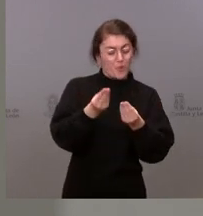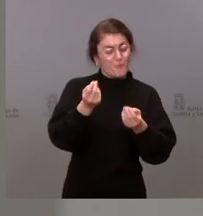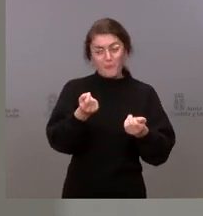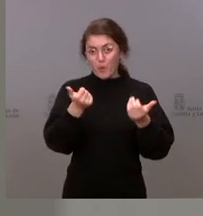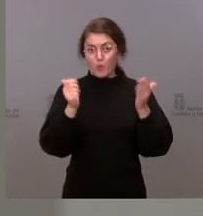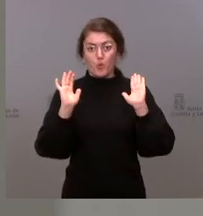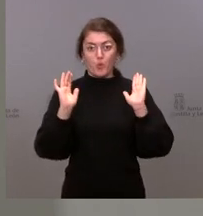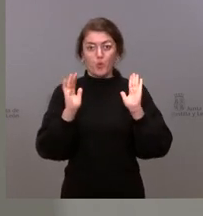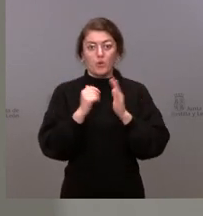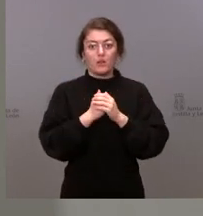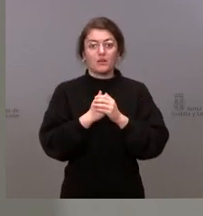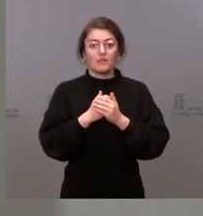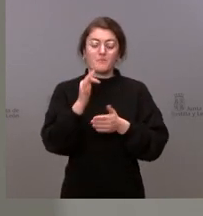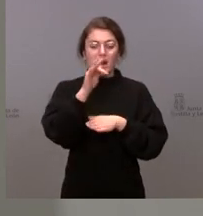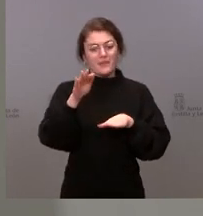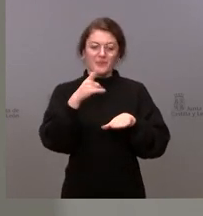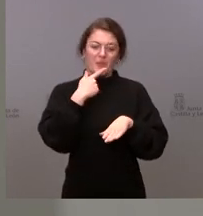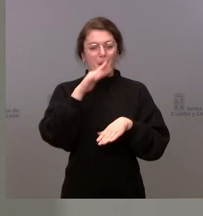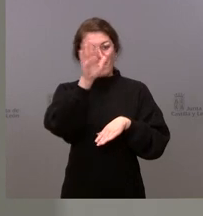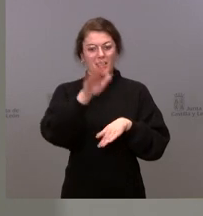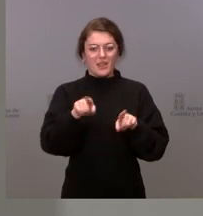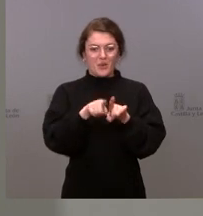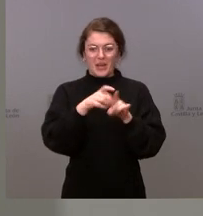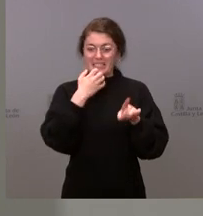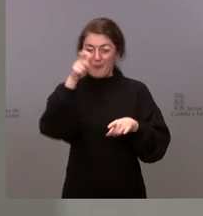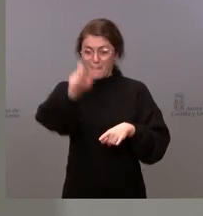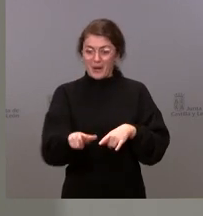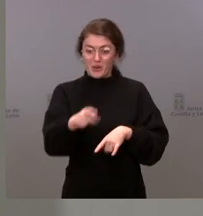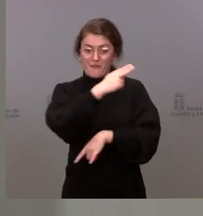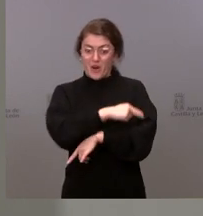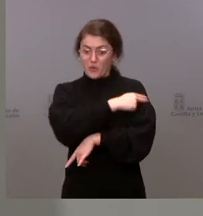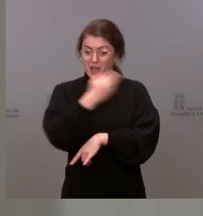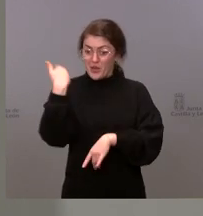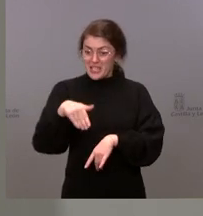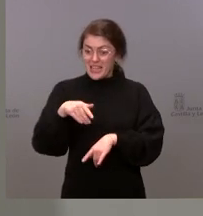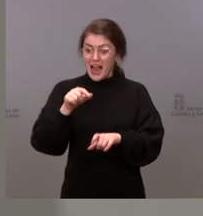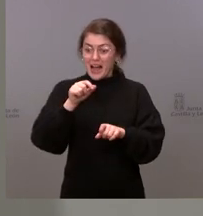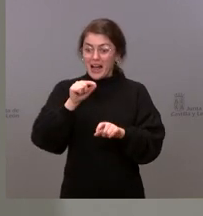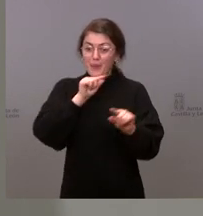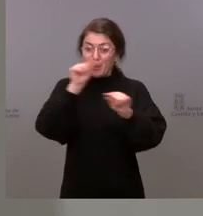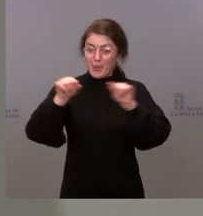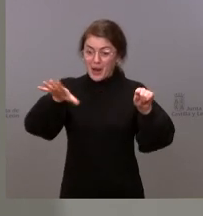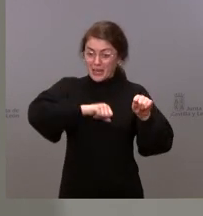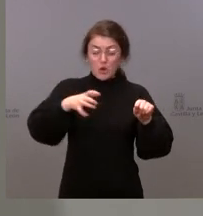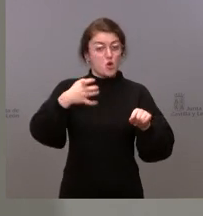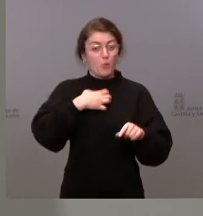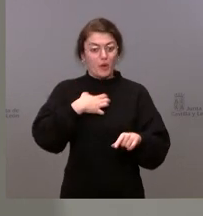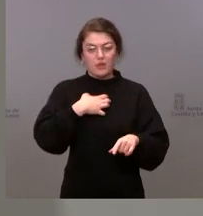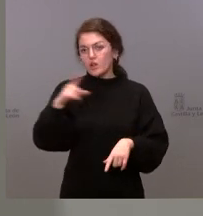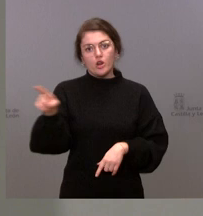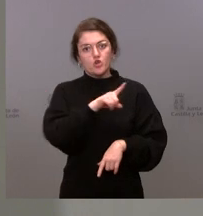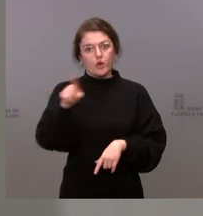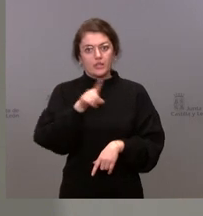vacunado como no transmisor no es un concepto correcto, los vacunados transmiten. Y por tanto,